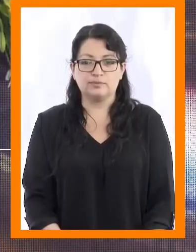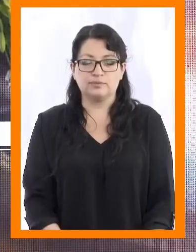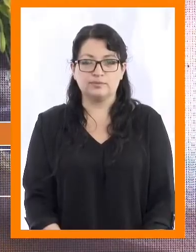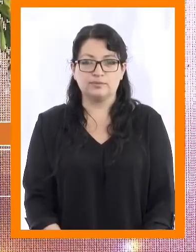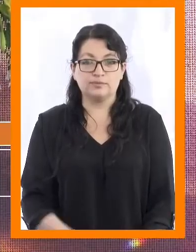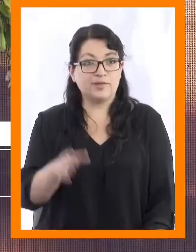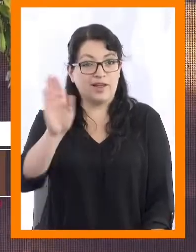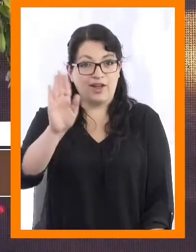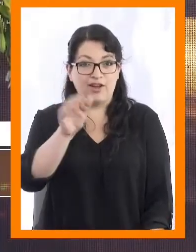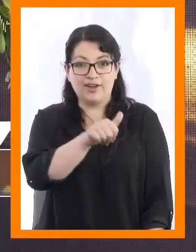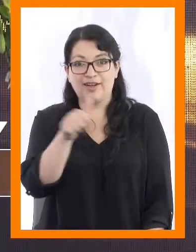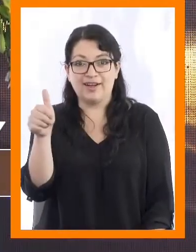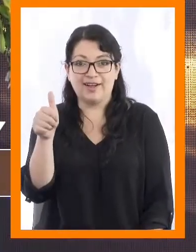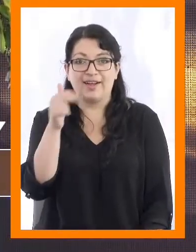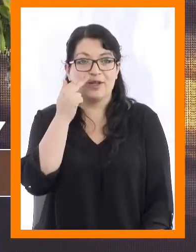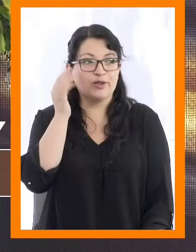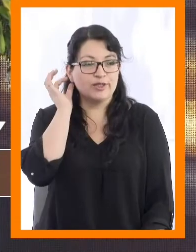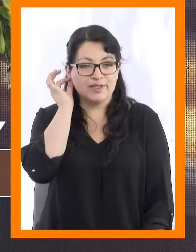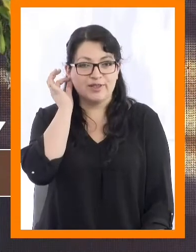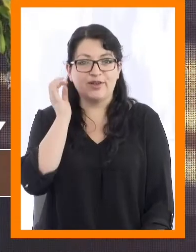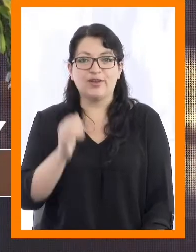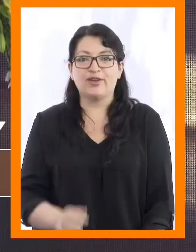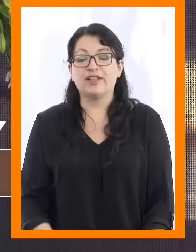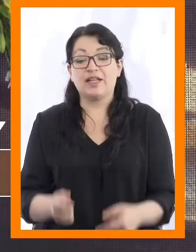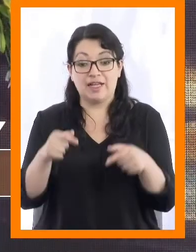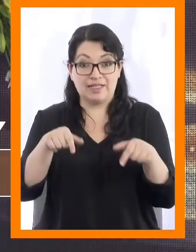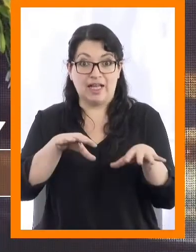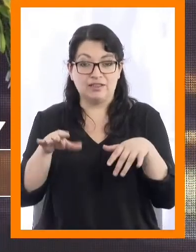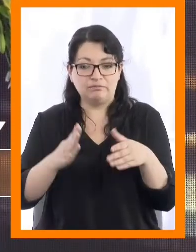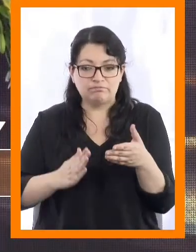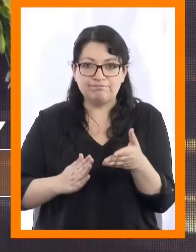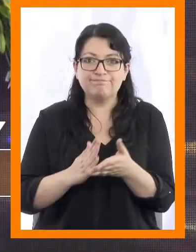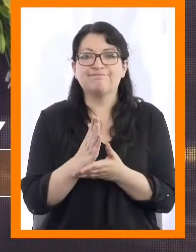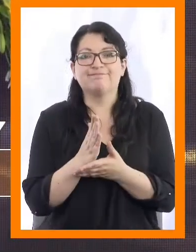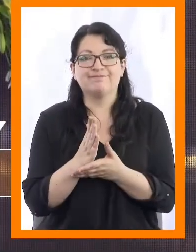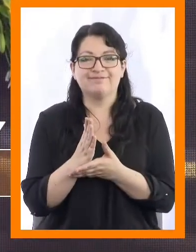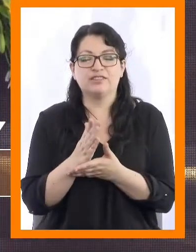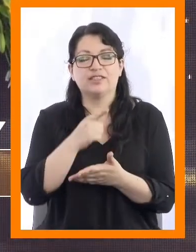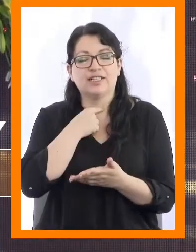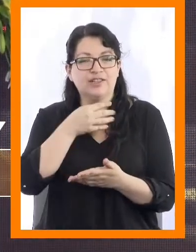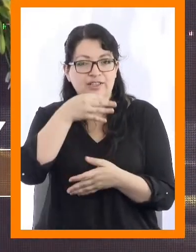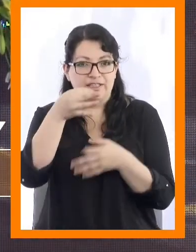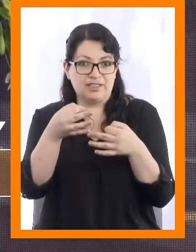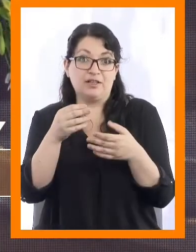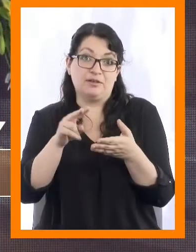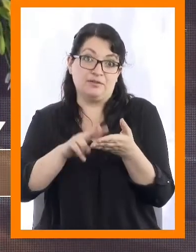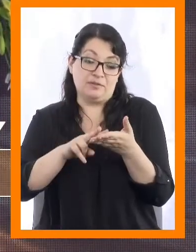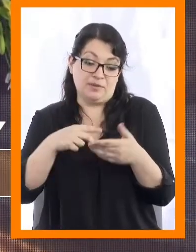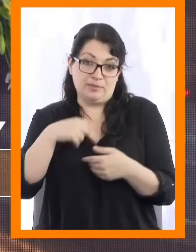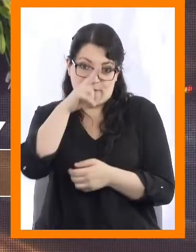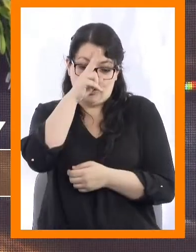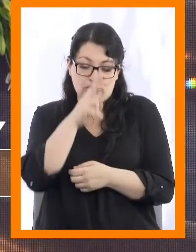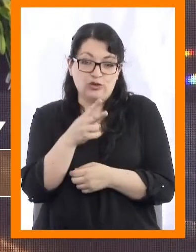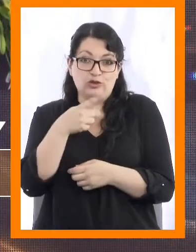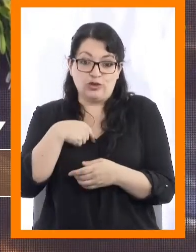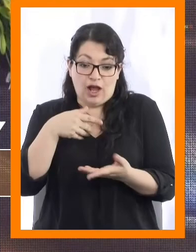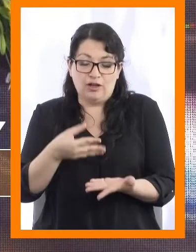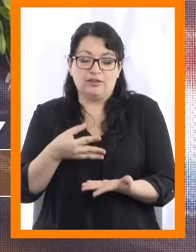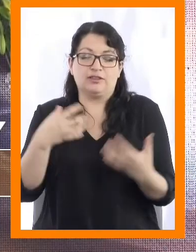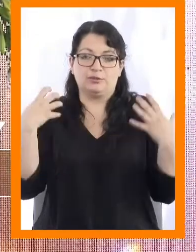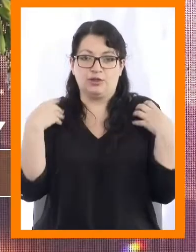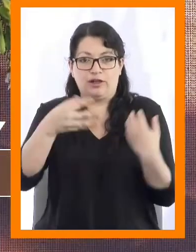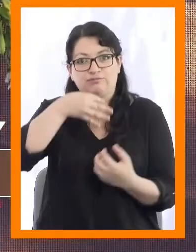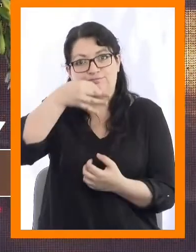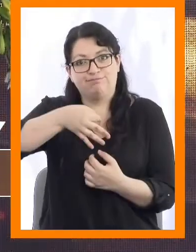Hola a todos y todas. Al iniciar esta ceremonia, quiero decir que es un honor para mí dirigir estas palabras en esta ocasión.